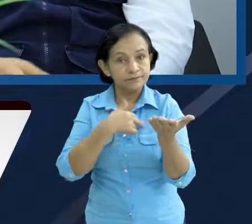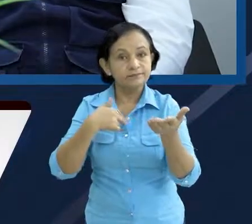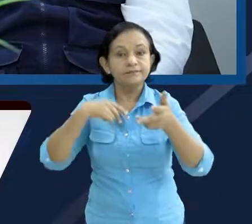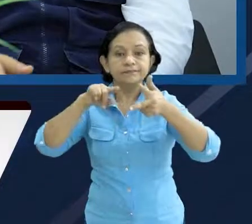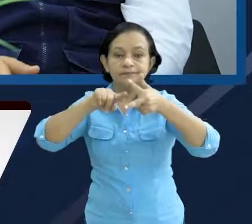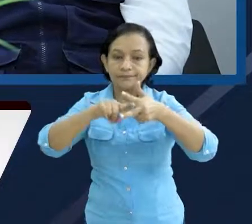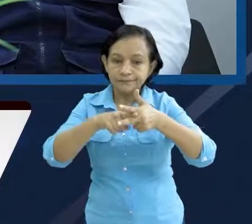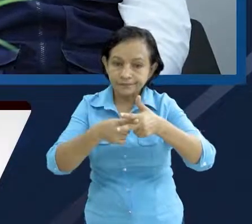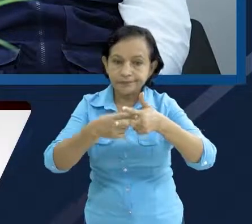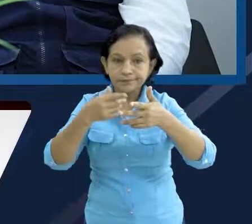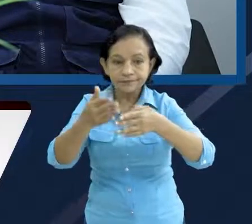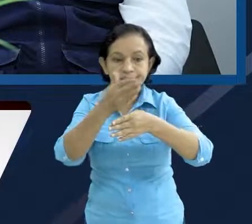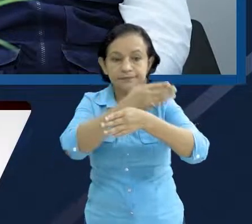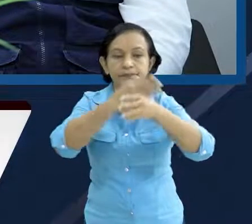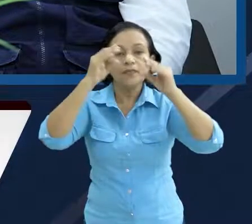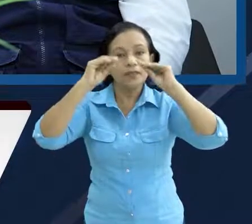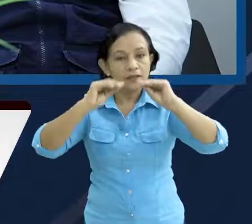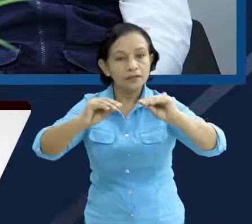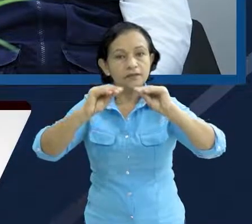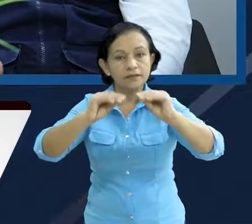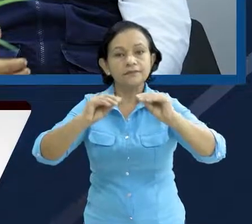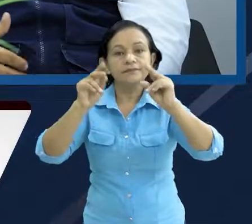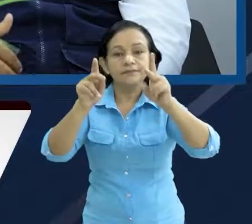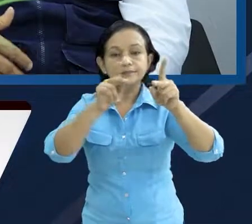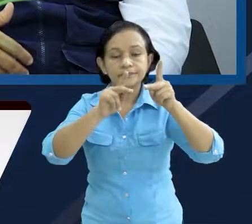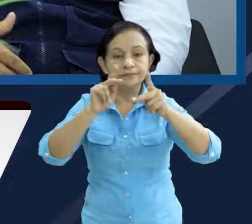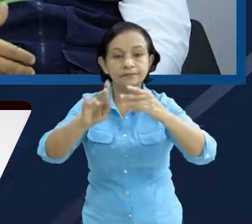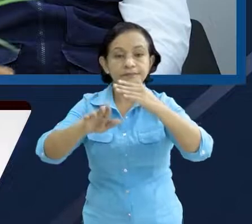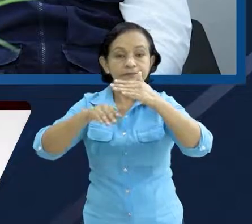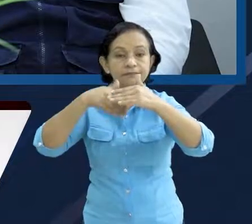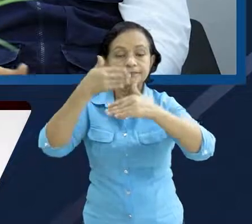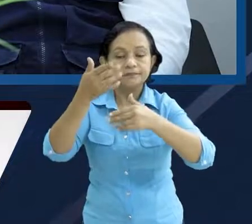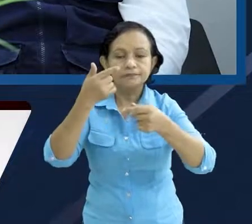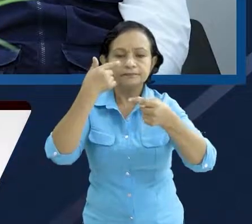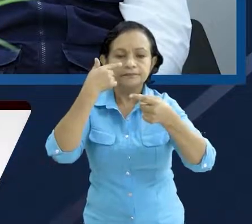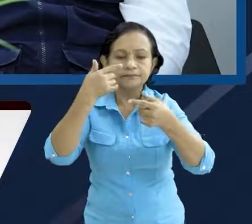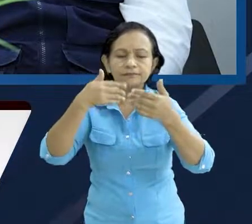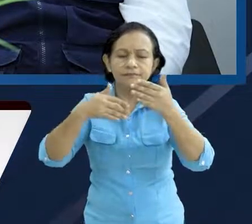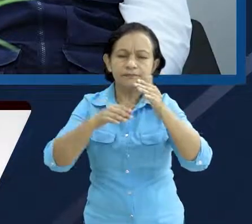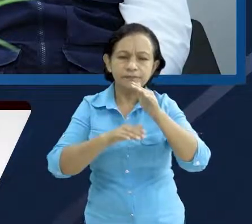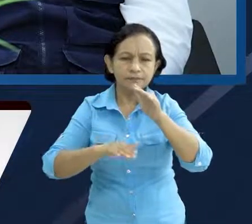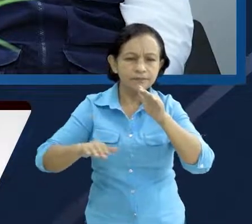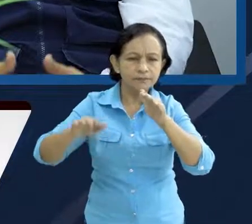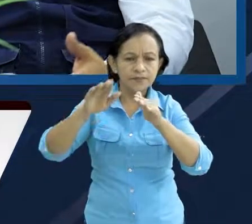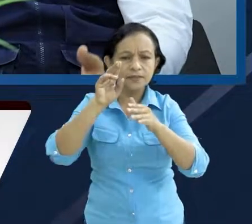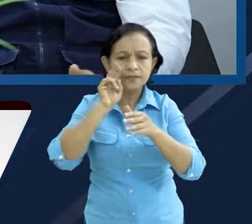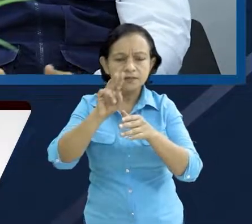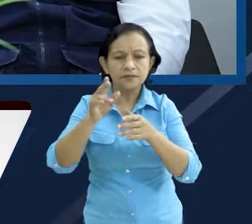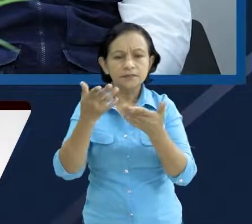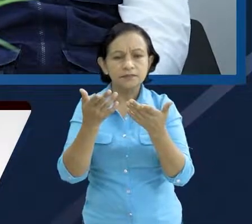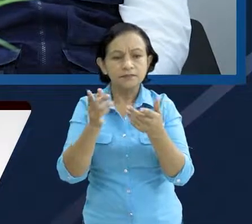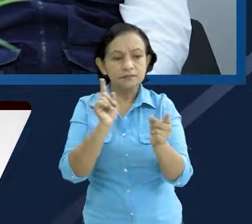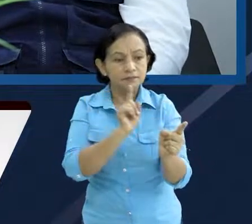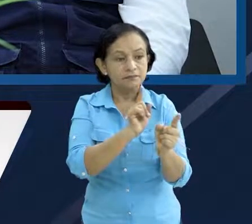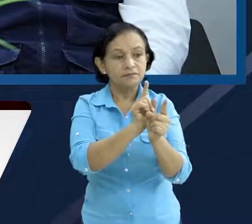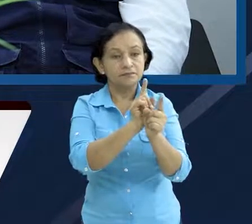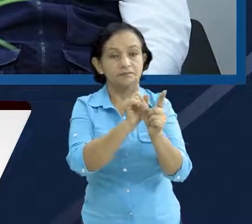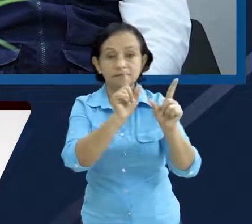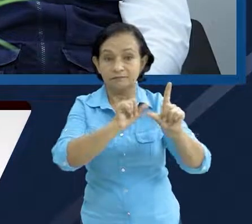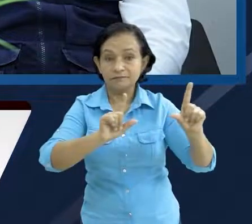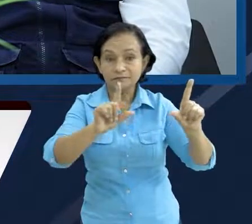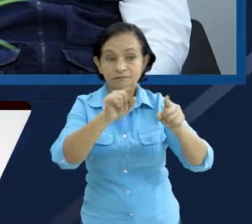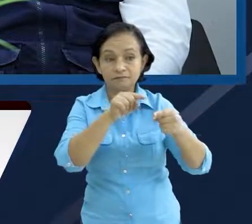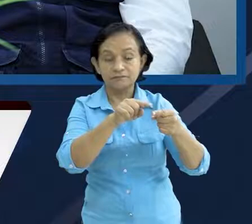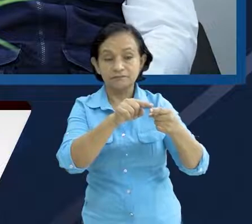iniciamos con un proceso de formación, ¿verdad? Y después fuimos viendo un poco más allá de los puestos de mando. Encontramos, tal vez, puestos de mando